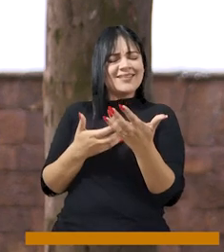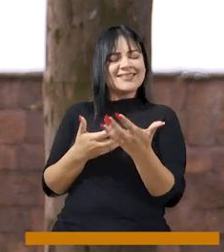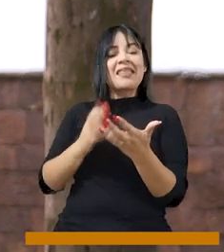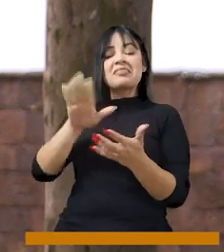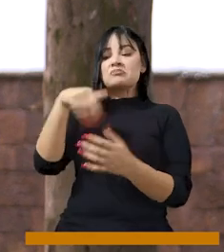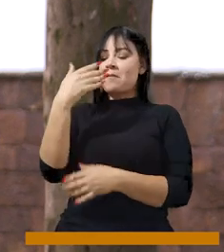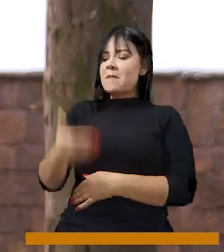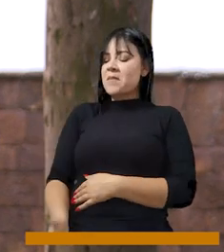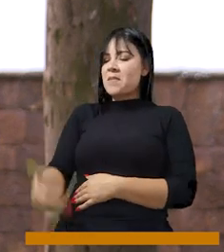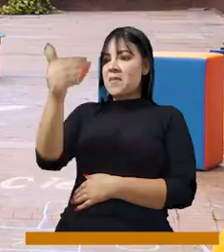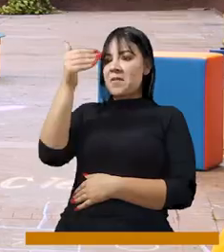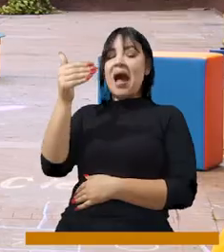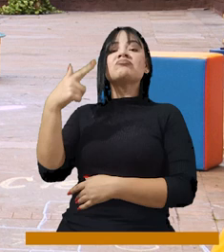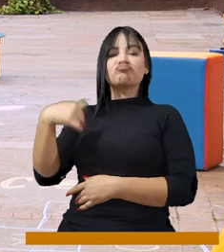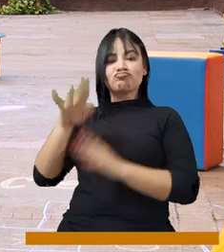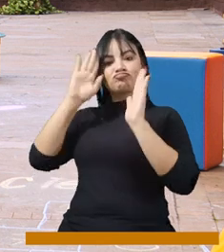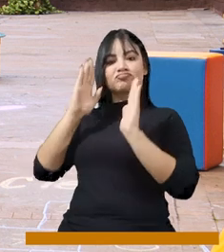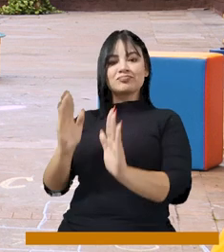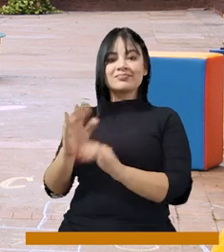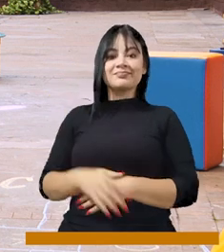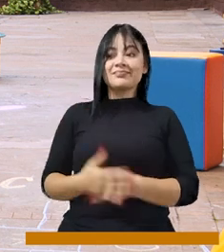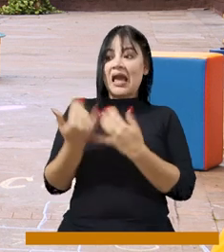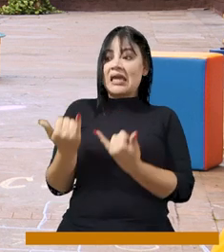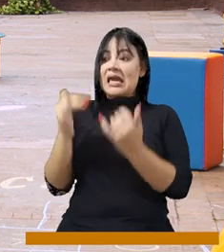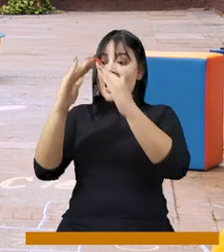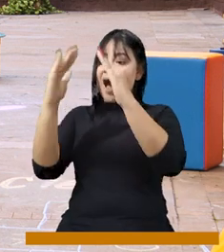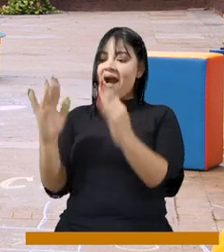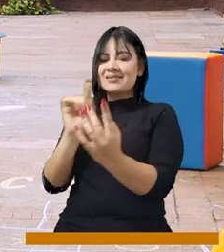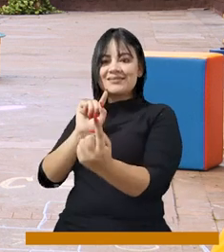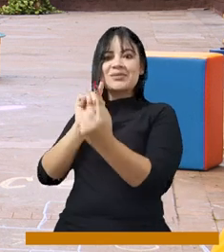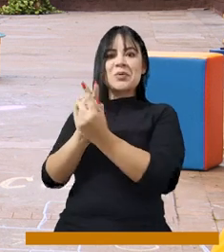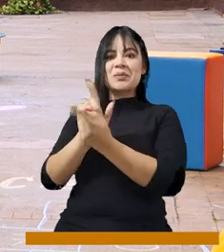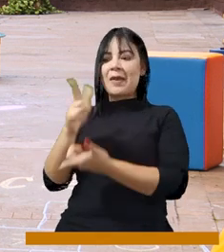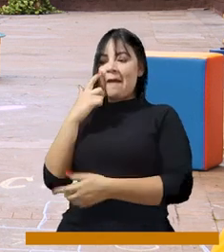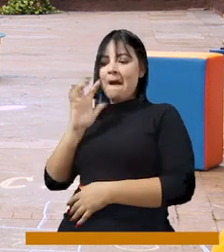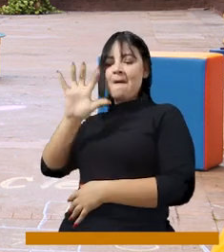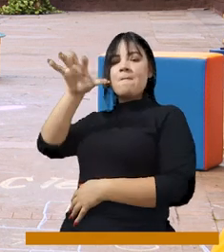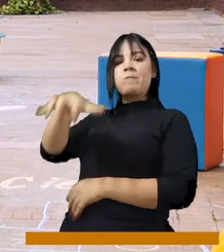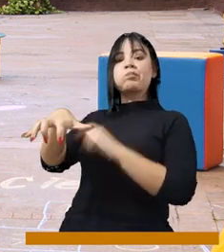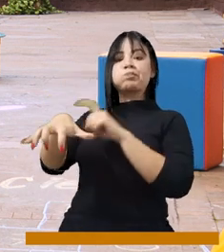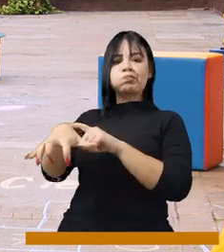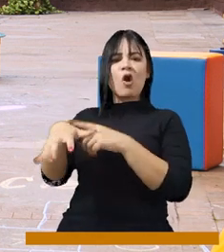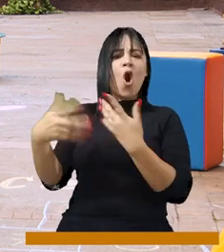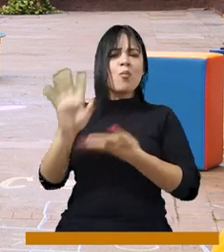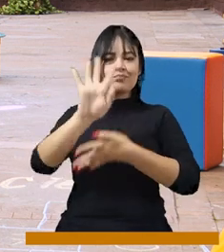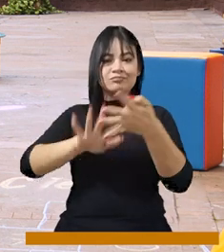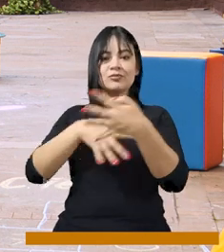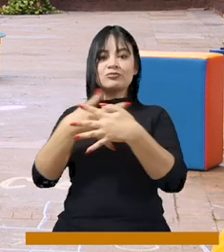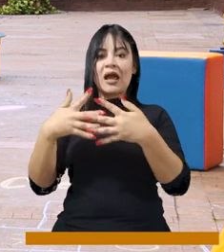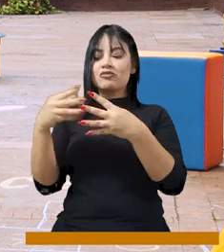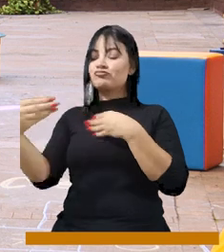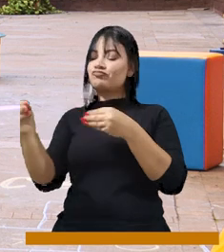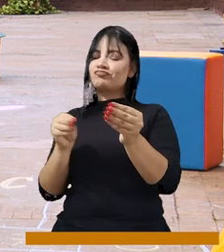ingresan a la educación regular. Estamos en Casa del Encuentro, uno de los centros infantiles con horario flexible que ayuda a